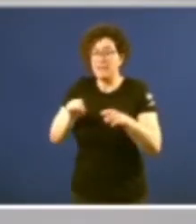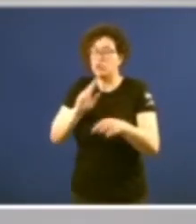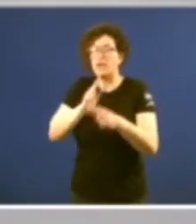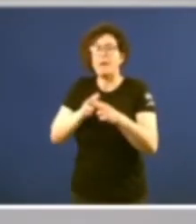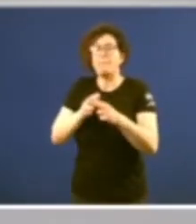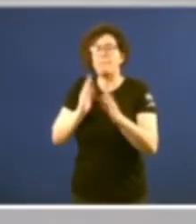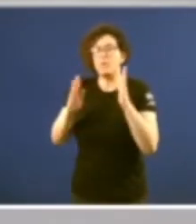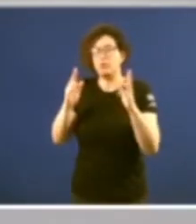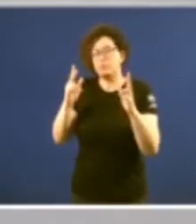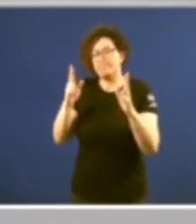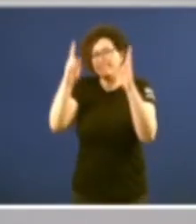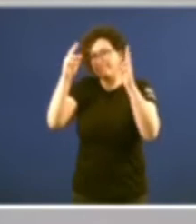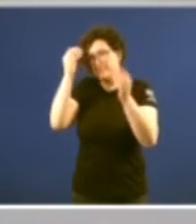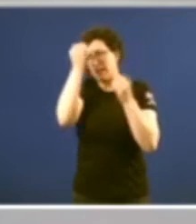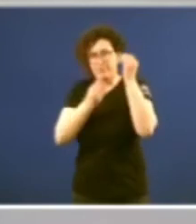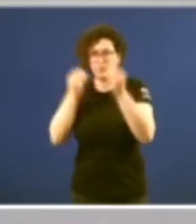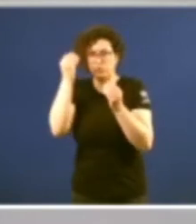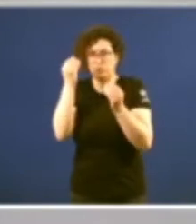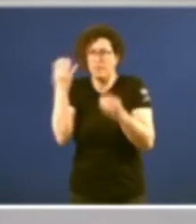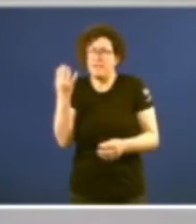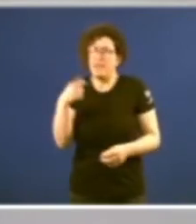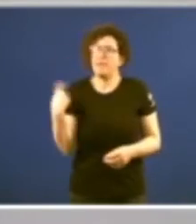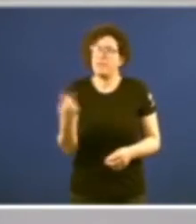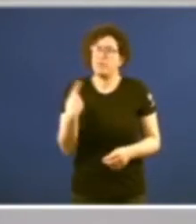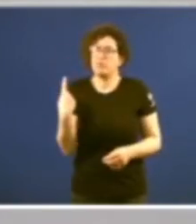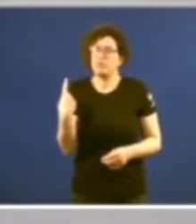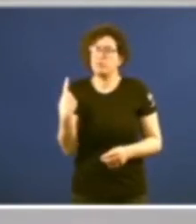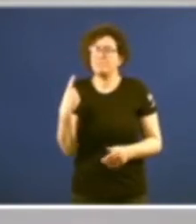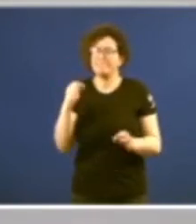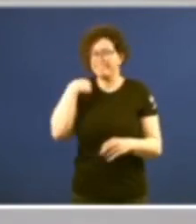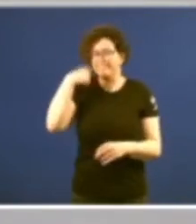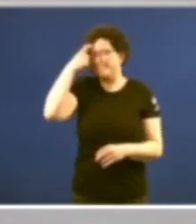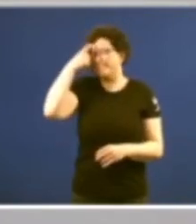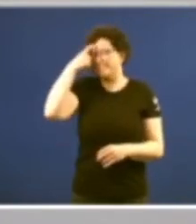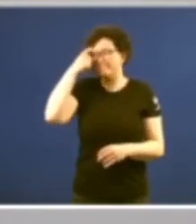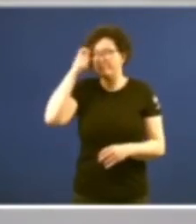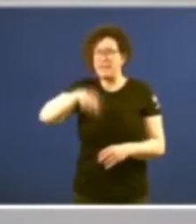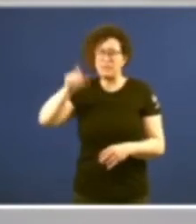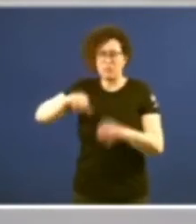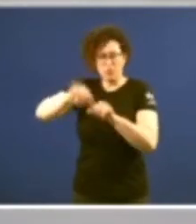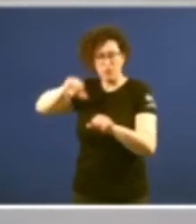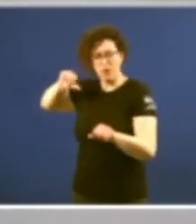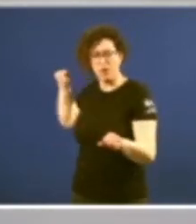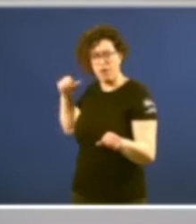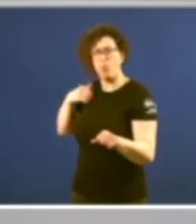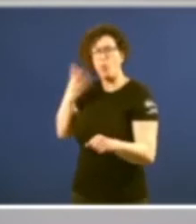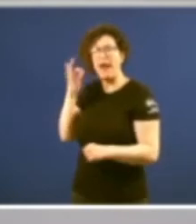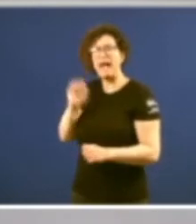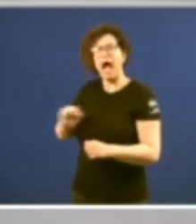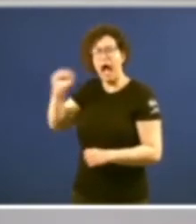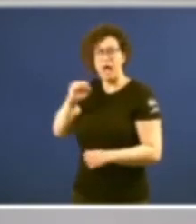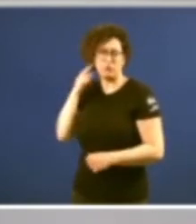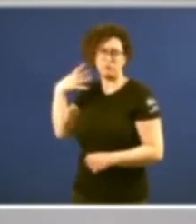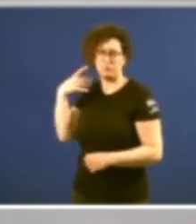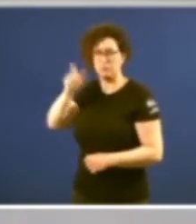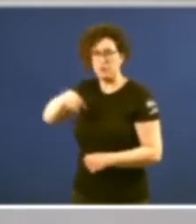reflexión en el que debemos de tener en cuenta as personalidades que, ao longo destes 40 anos, e, obviamente, ao